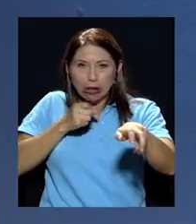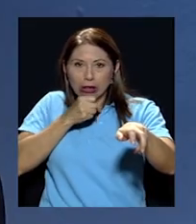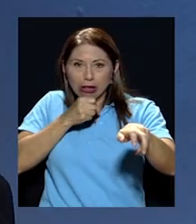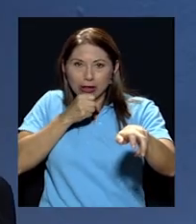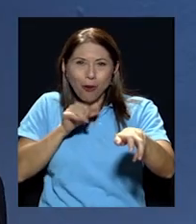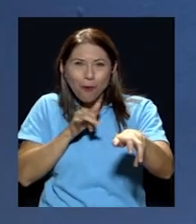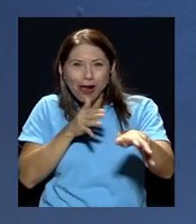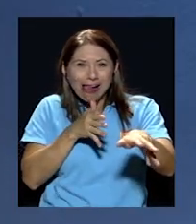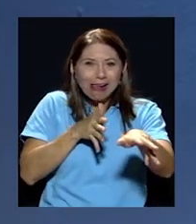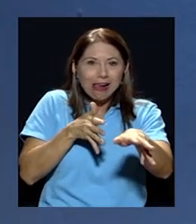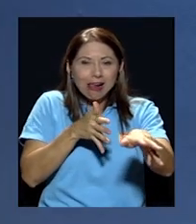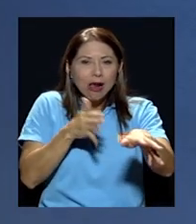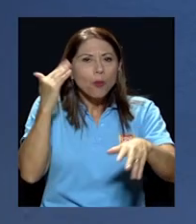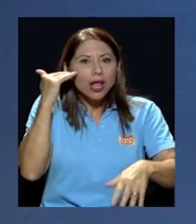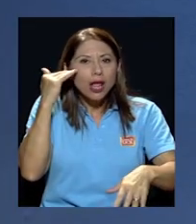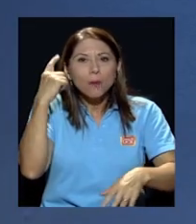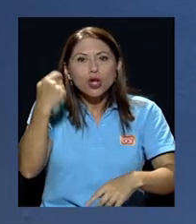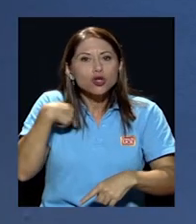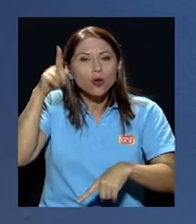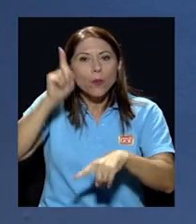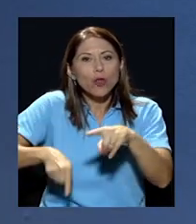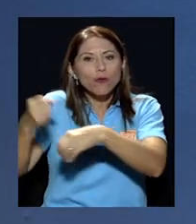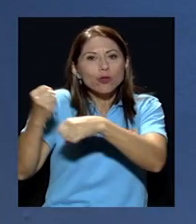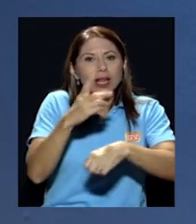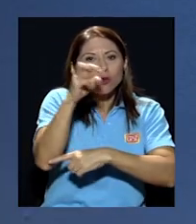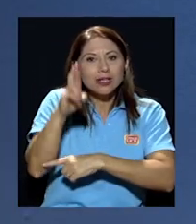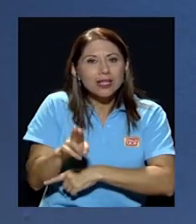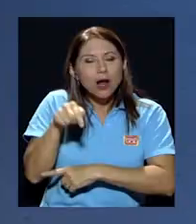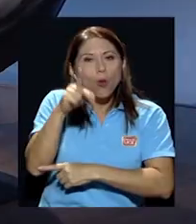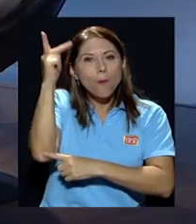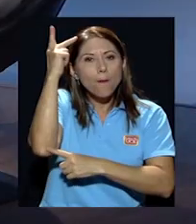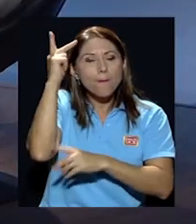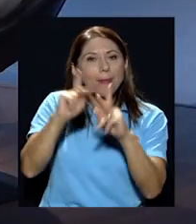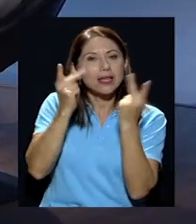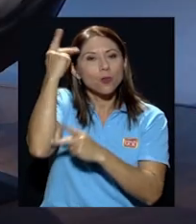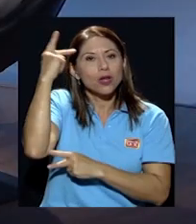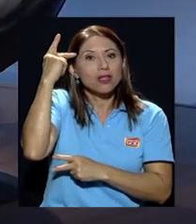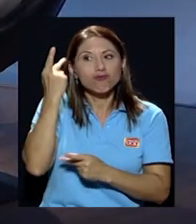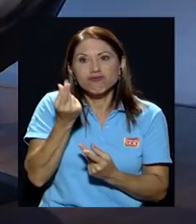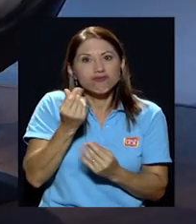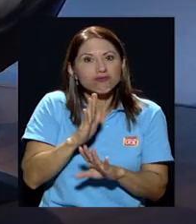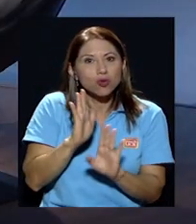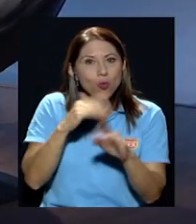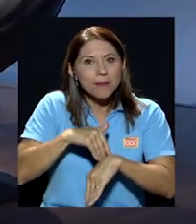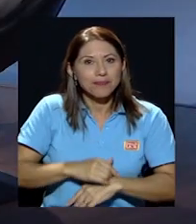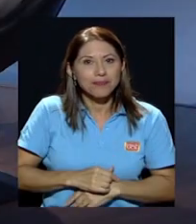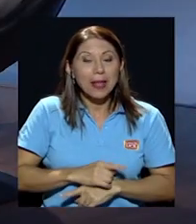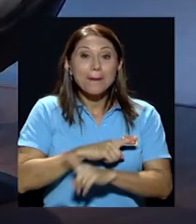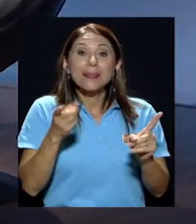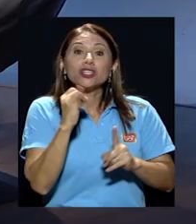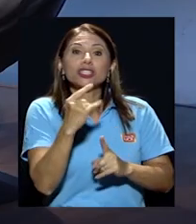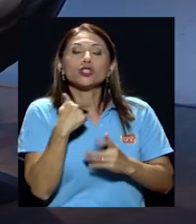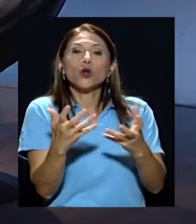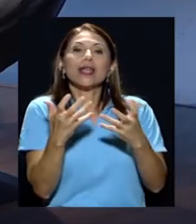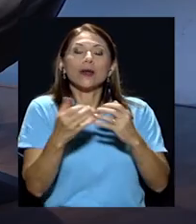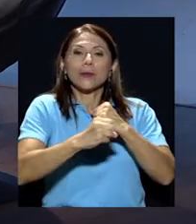puedo fundar en Costa Rica un partido político no tengo dinero para hacerlo y resulta que si quiero una campaña política para